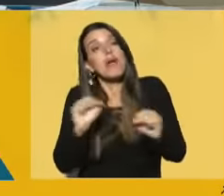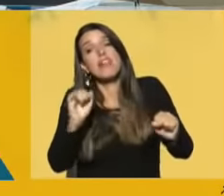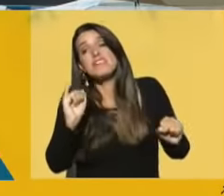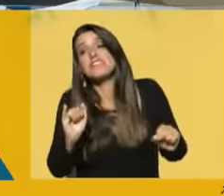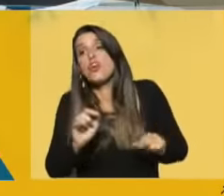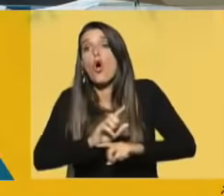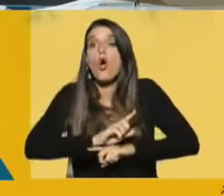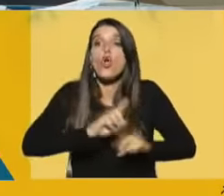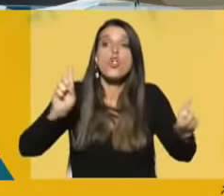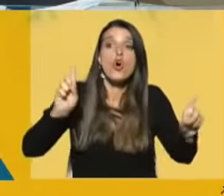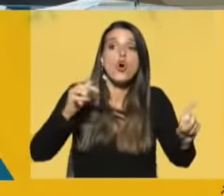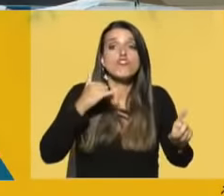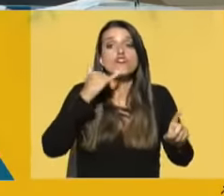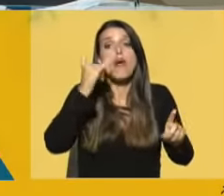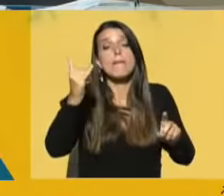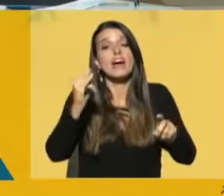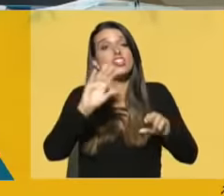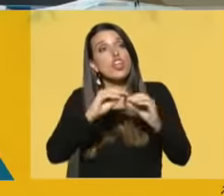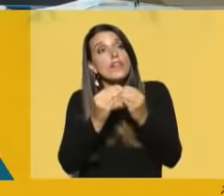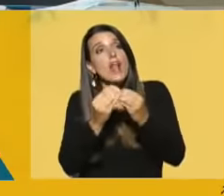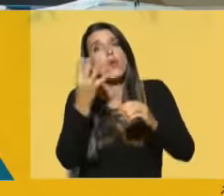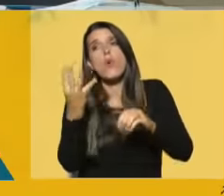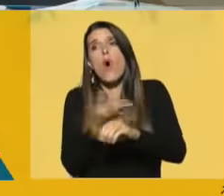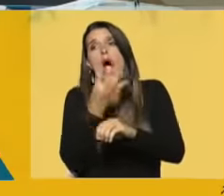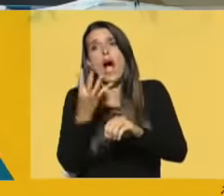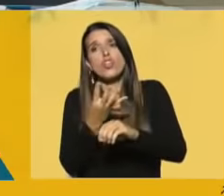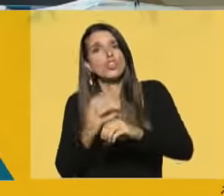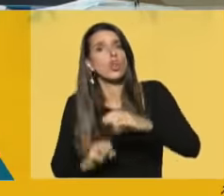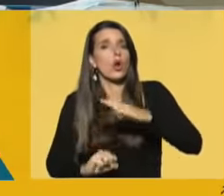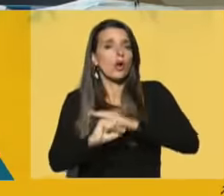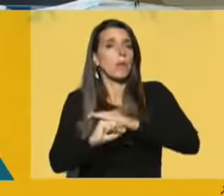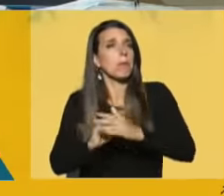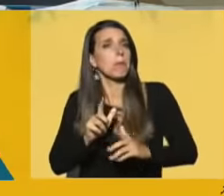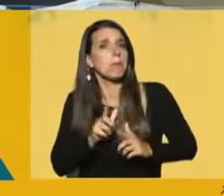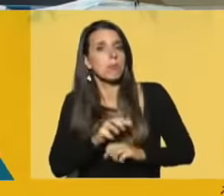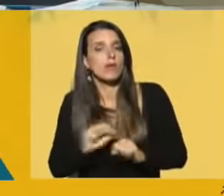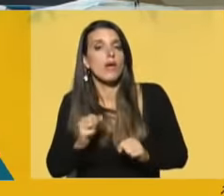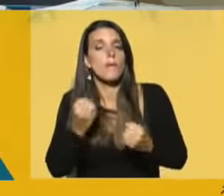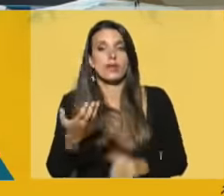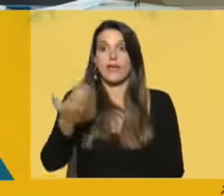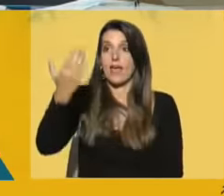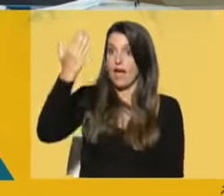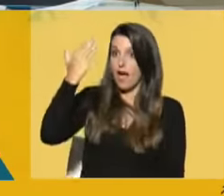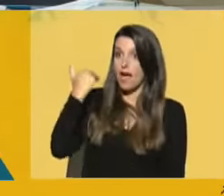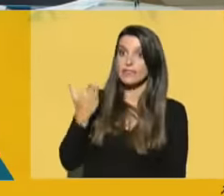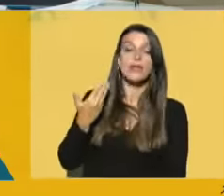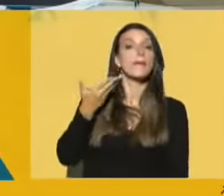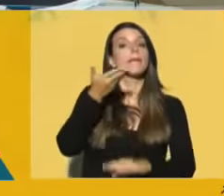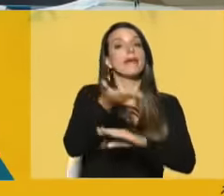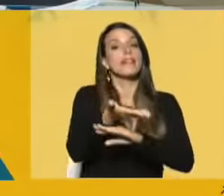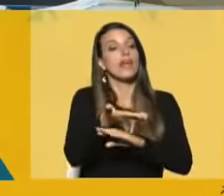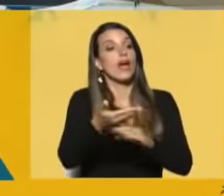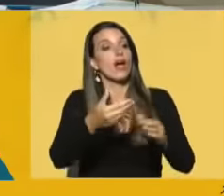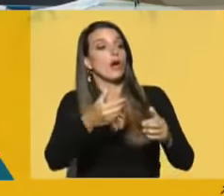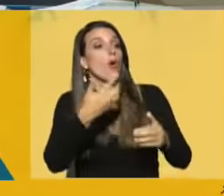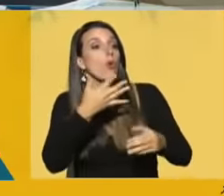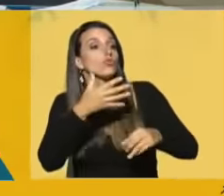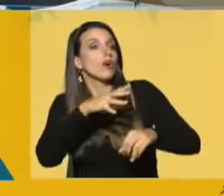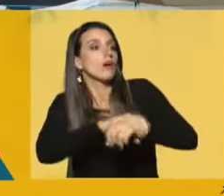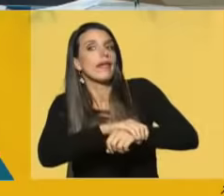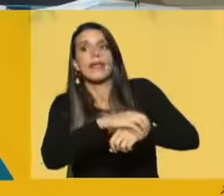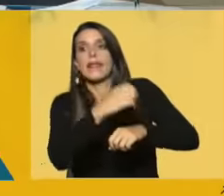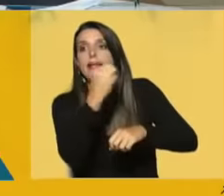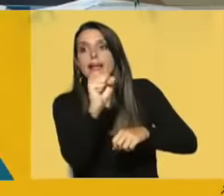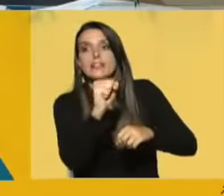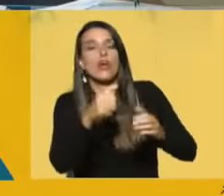comunicar y el máximo plazo es cuatro horas? ¿Por qué antes pedía la documentación cuando se cometía un delito